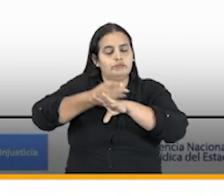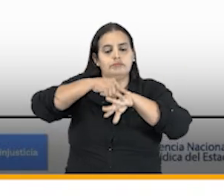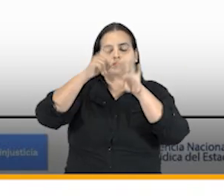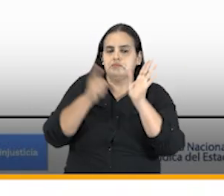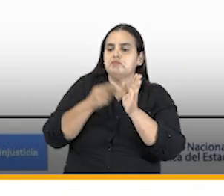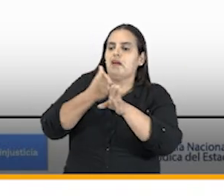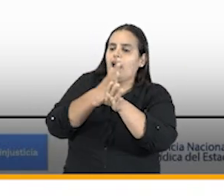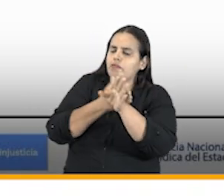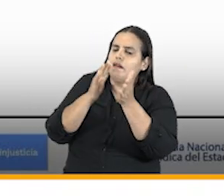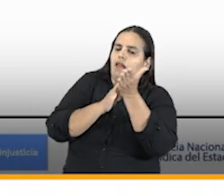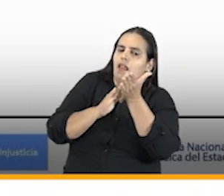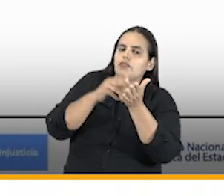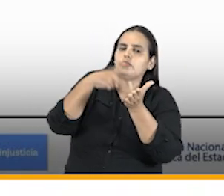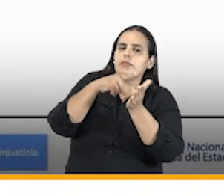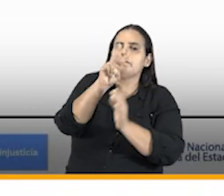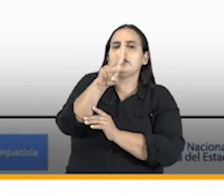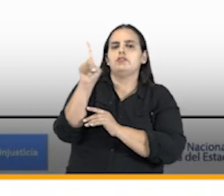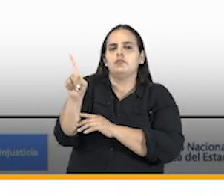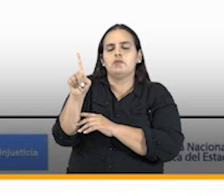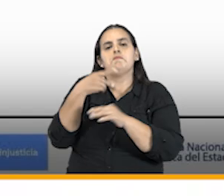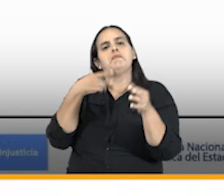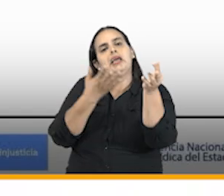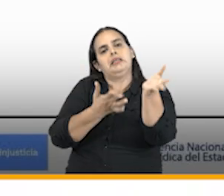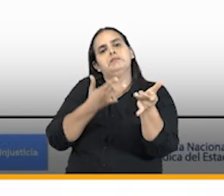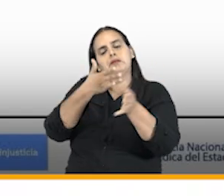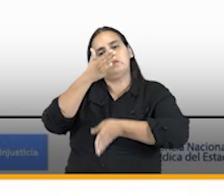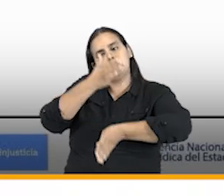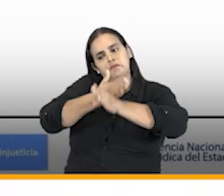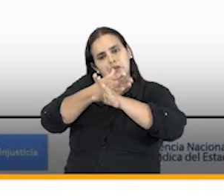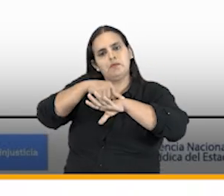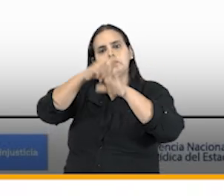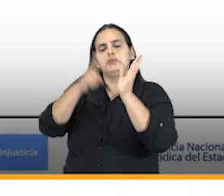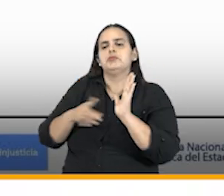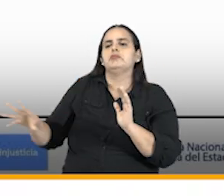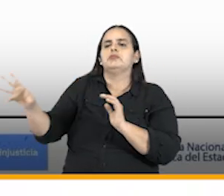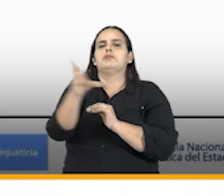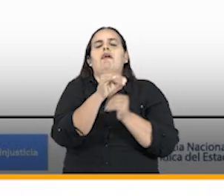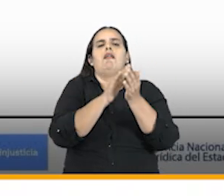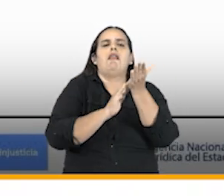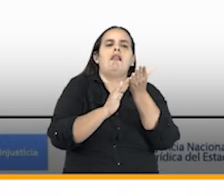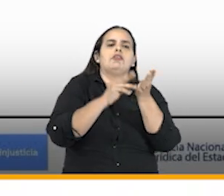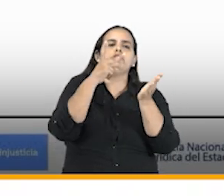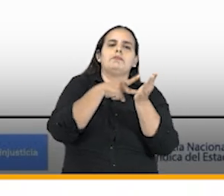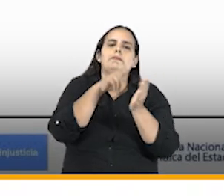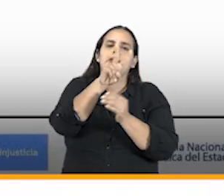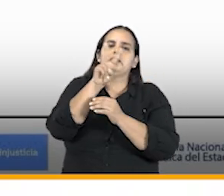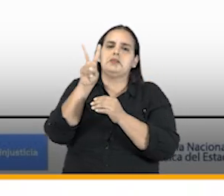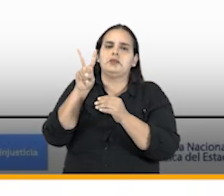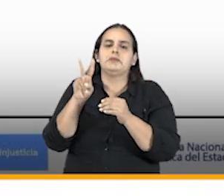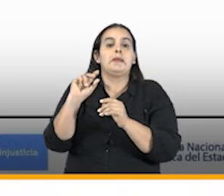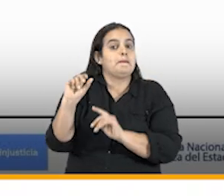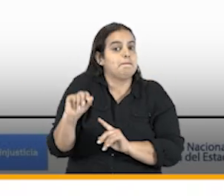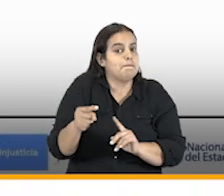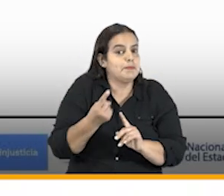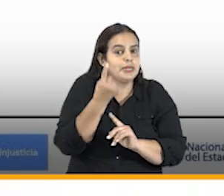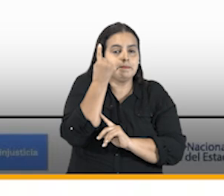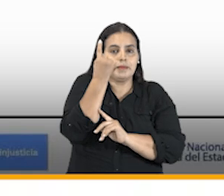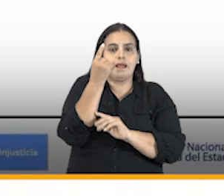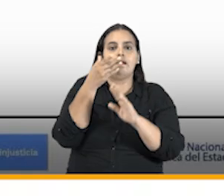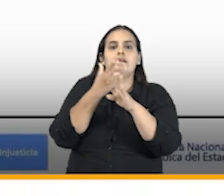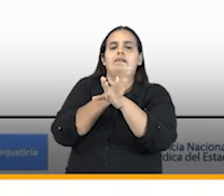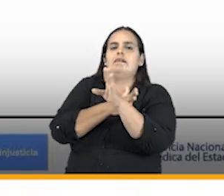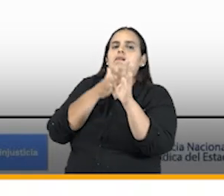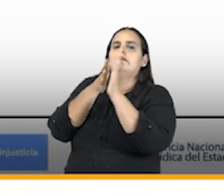implementando en el 2021 y que esperamos seguir complementando y ejecutando en el 2022 en primer lugar como